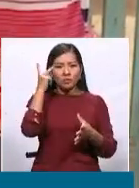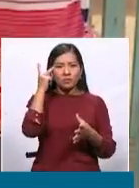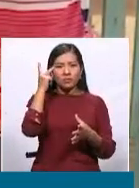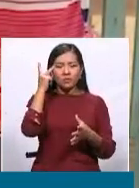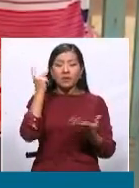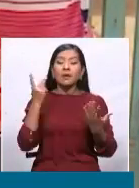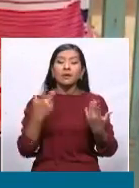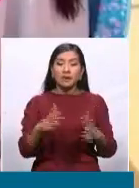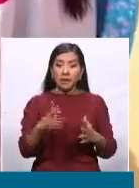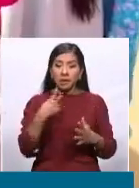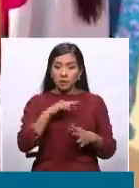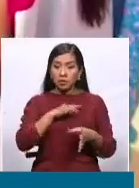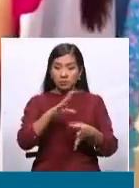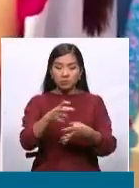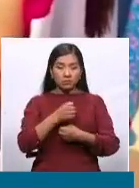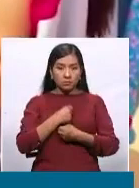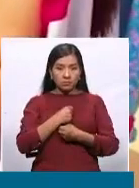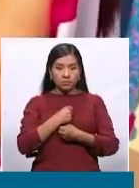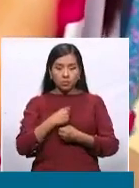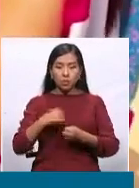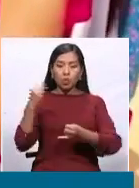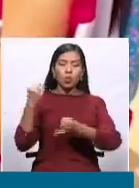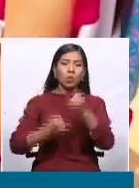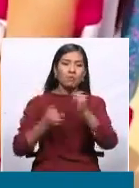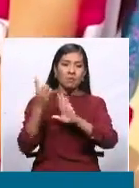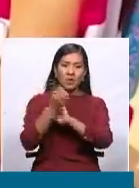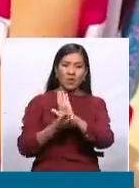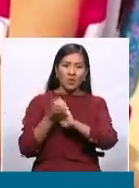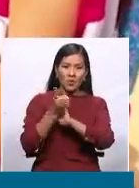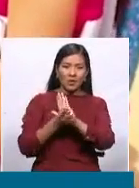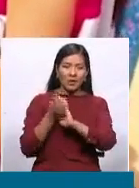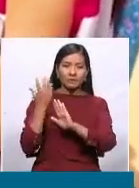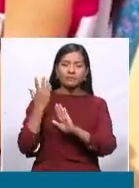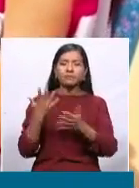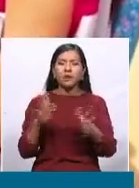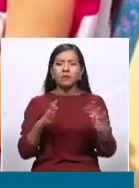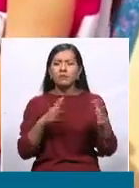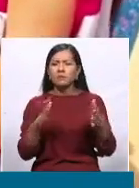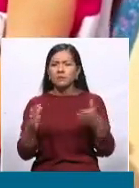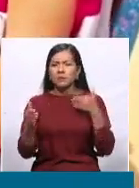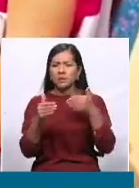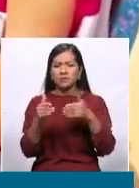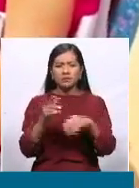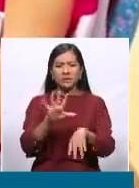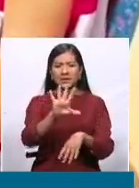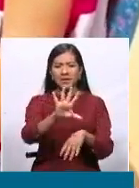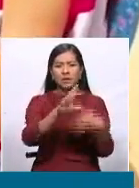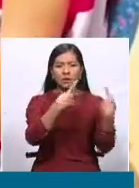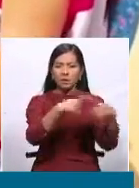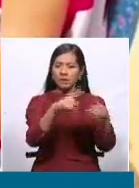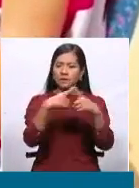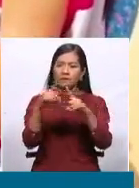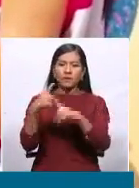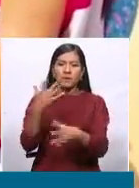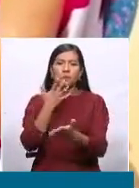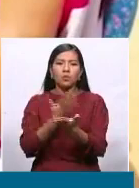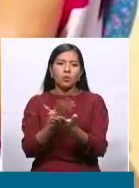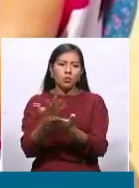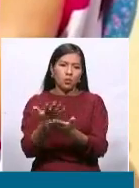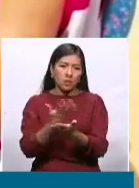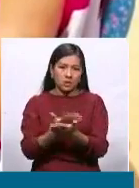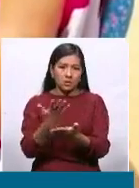Hemos recibido en las últimas horas cerca de cinco propuestas, de diferente índole,